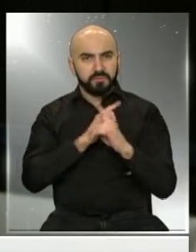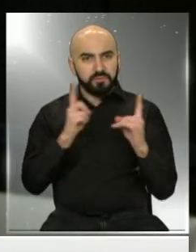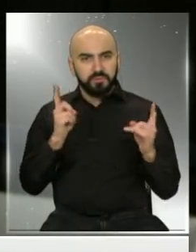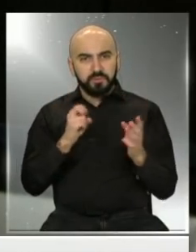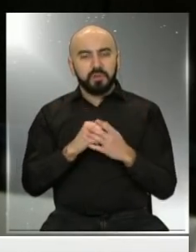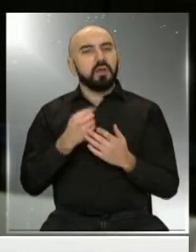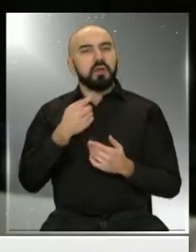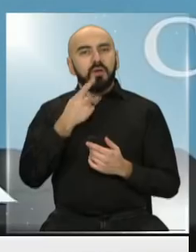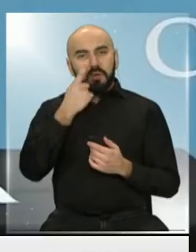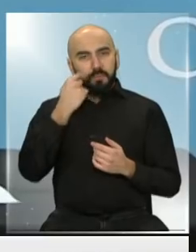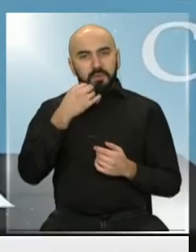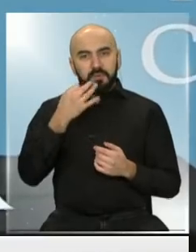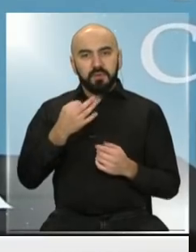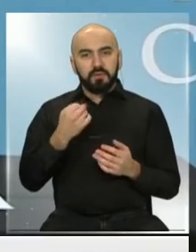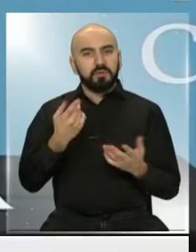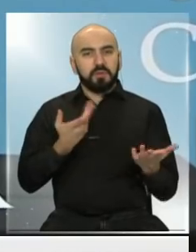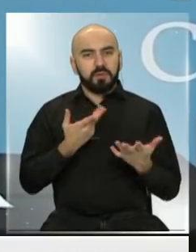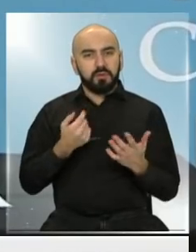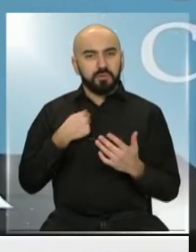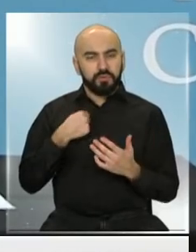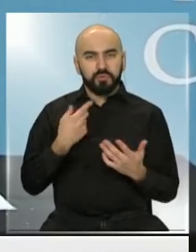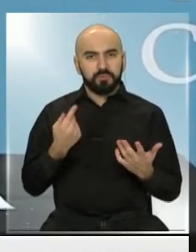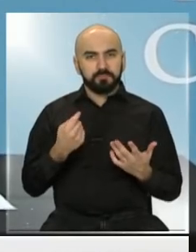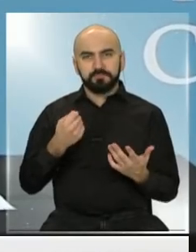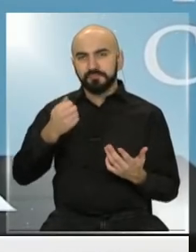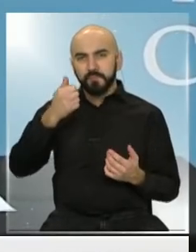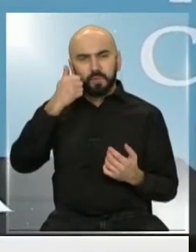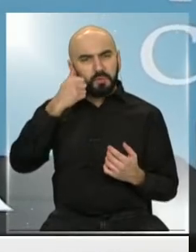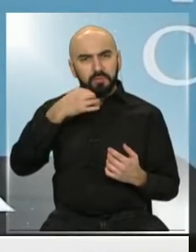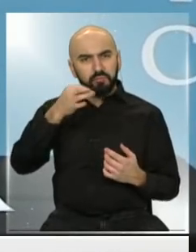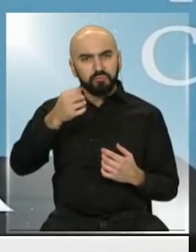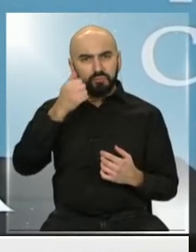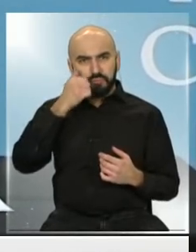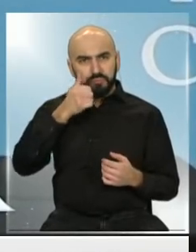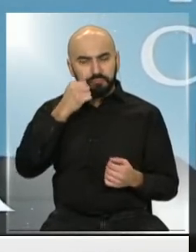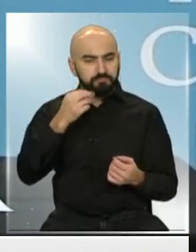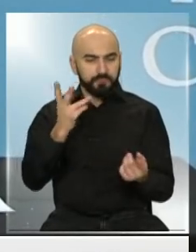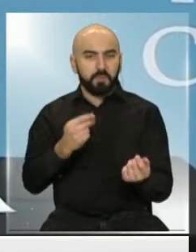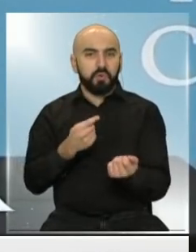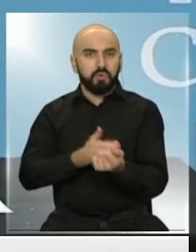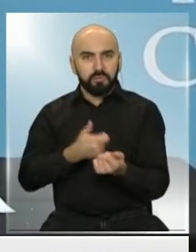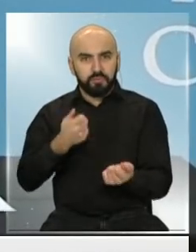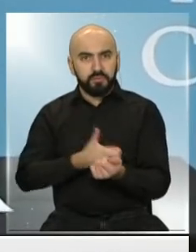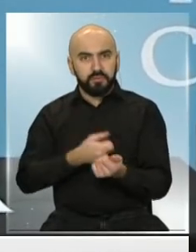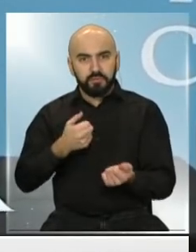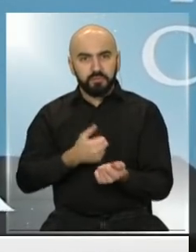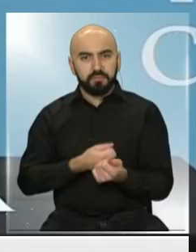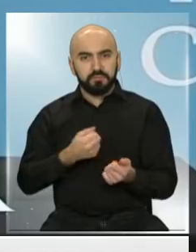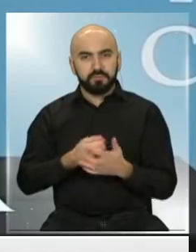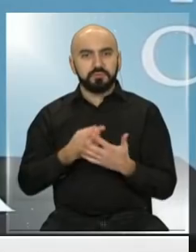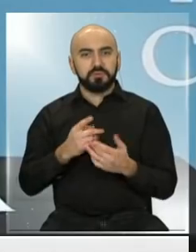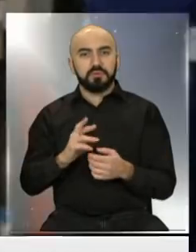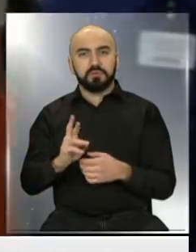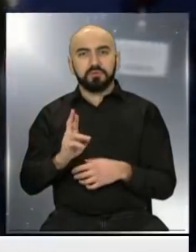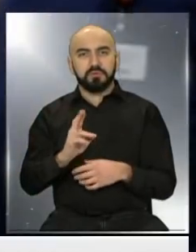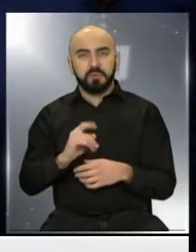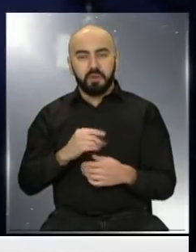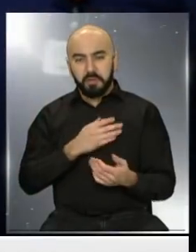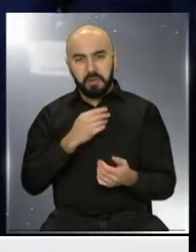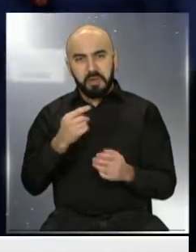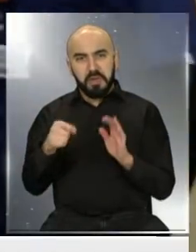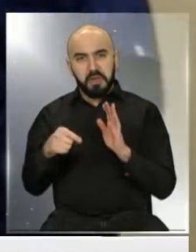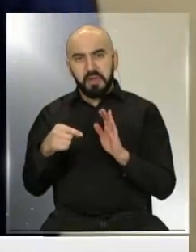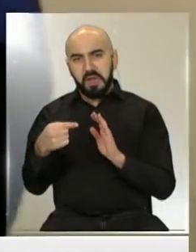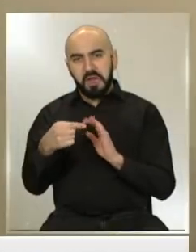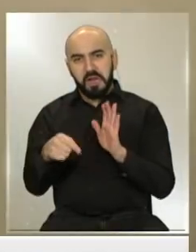Pence se defendió diciendo que se somete frecuentemente a pruebas del coronavirus. Con resultado negativo, dijo, hasta la fecha.